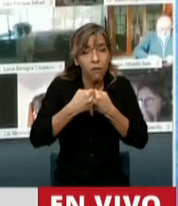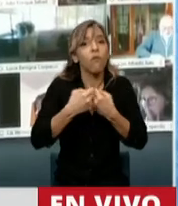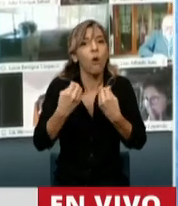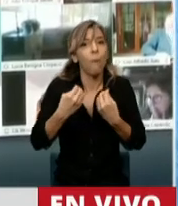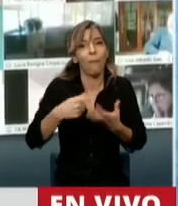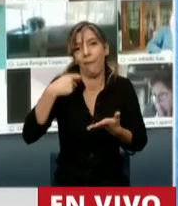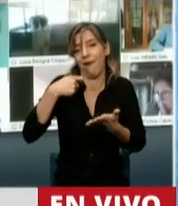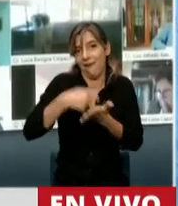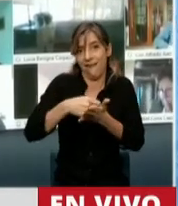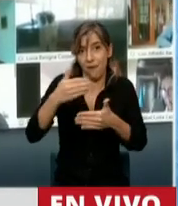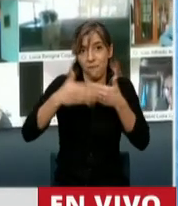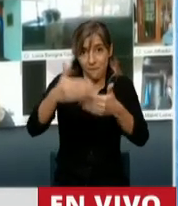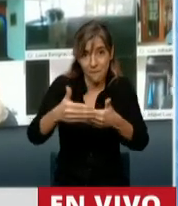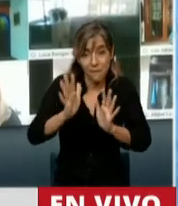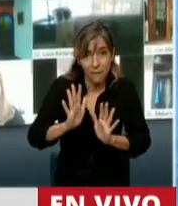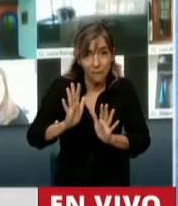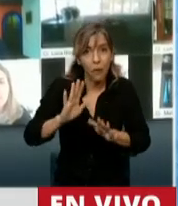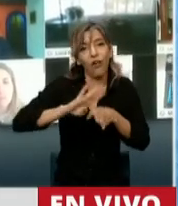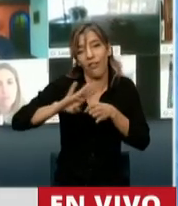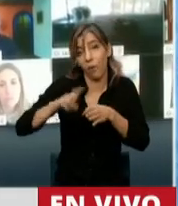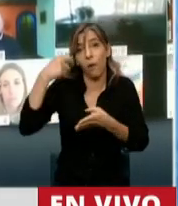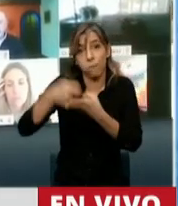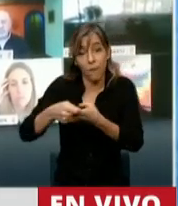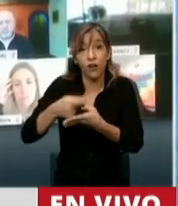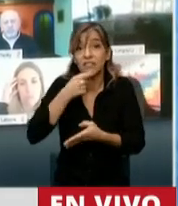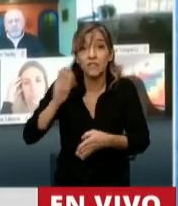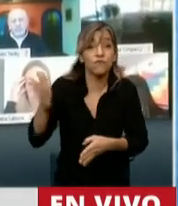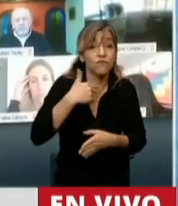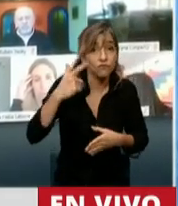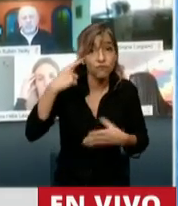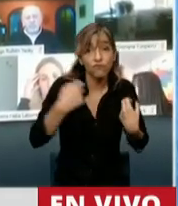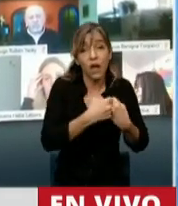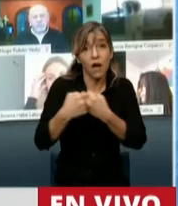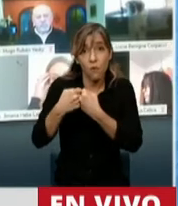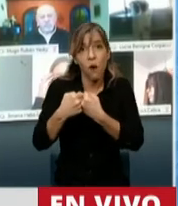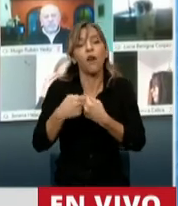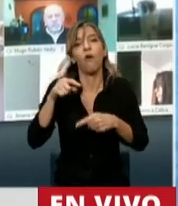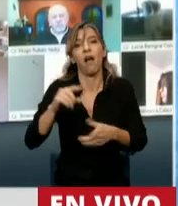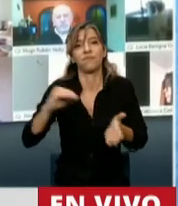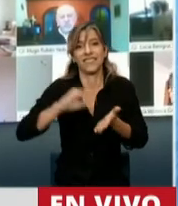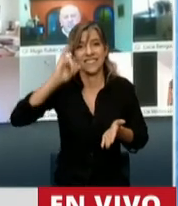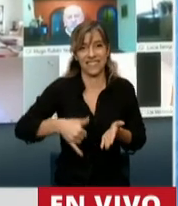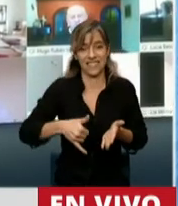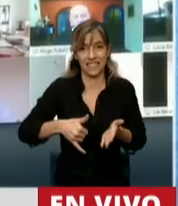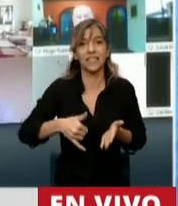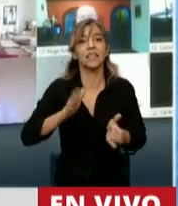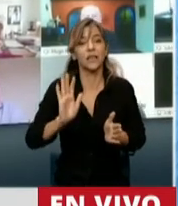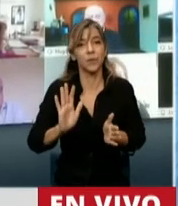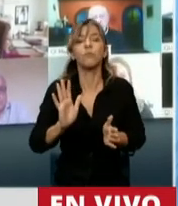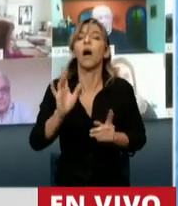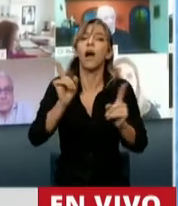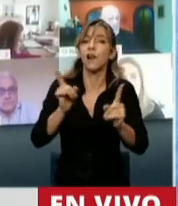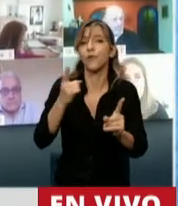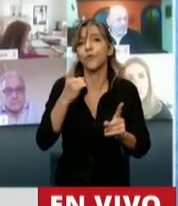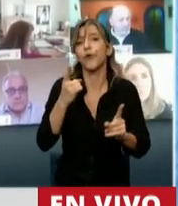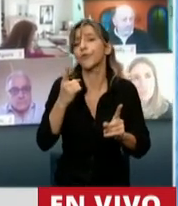Avenimiento que sería bueno que también se declamen, y se hablaba de no hablar de nombres propios, por ejemplo,